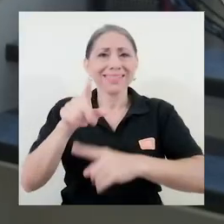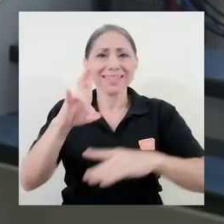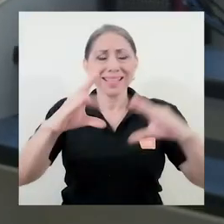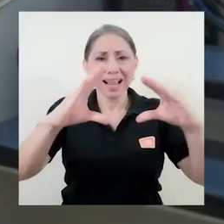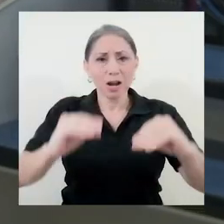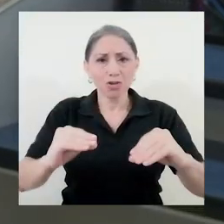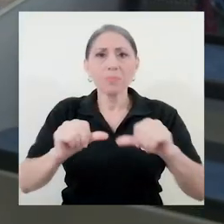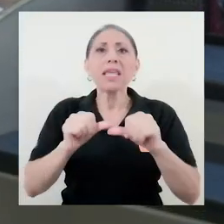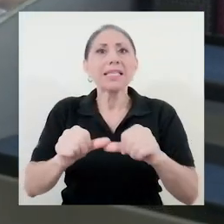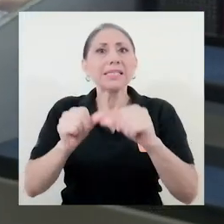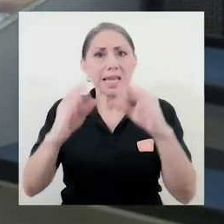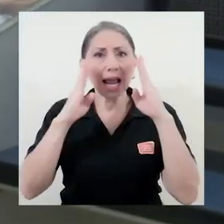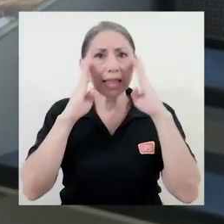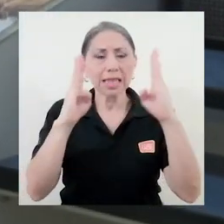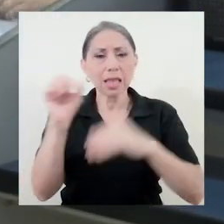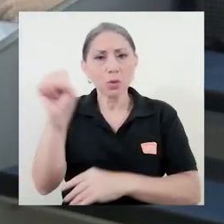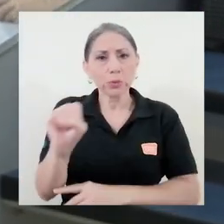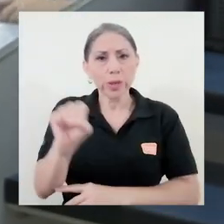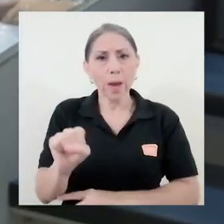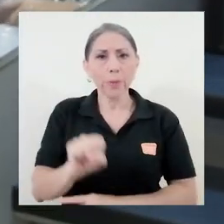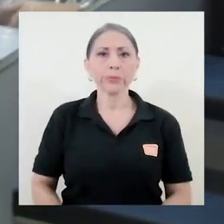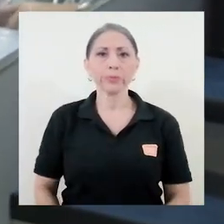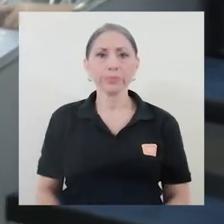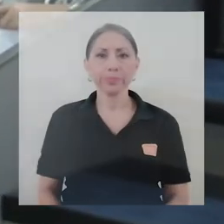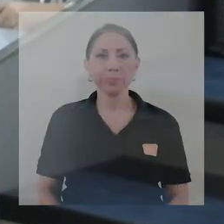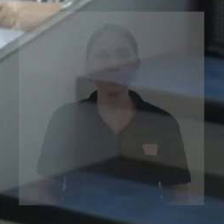y siguen atendiendo los días sábados.